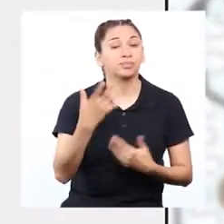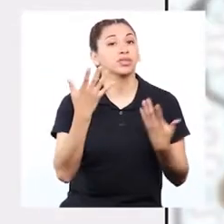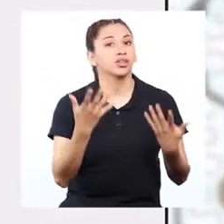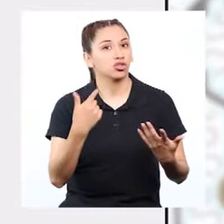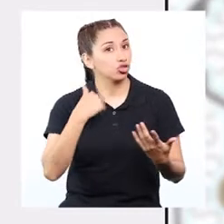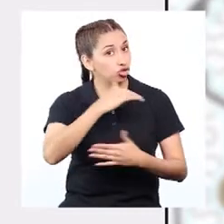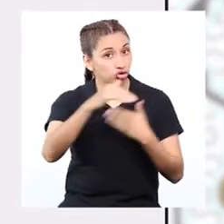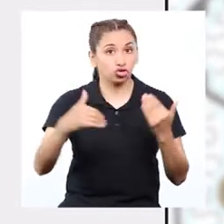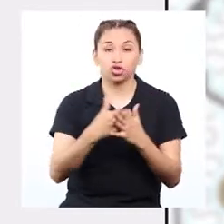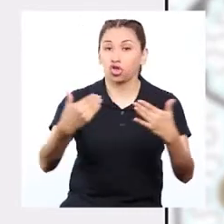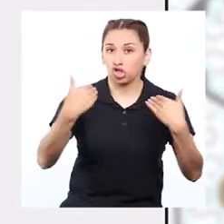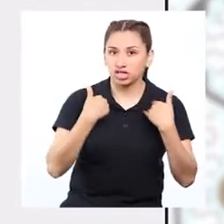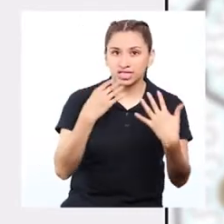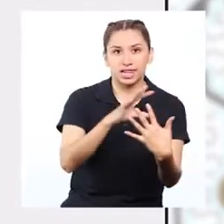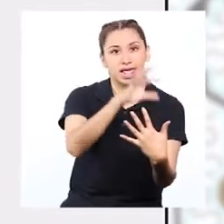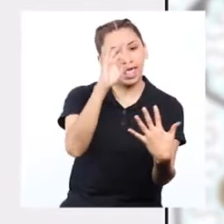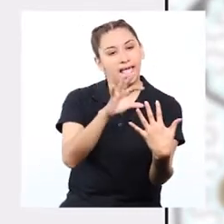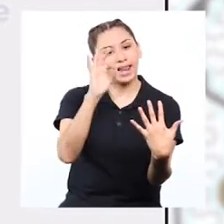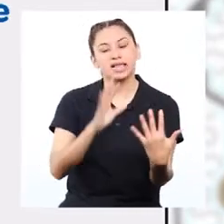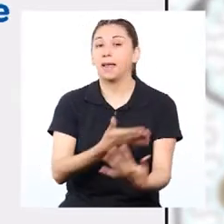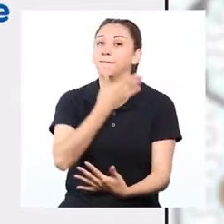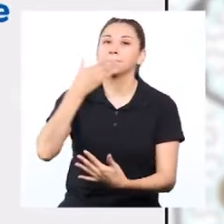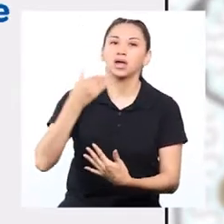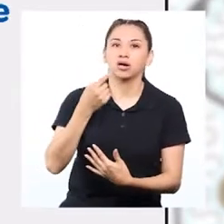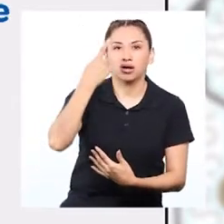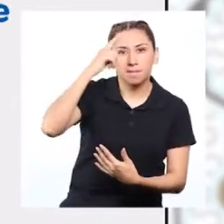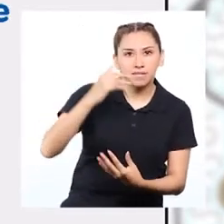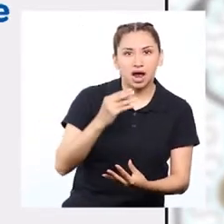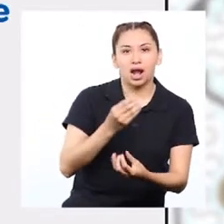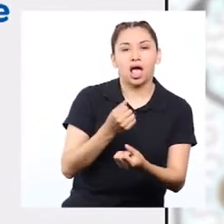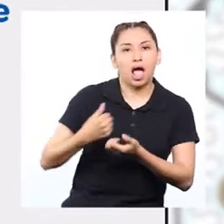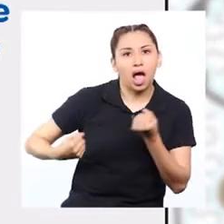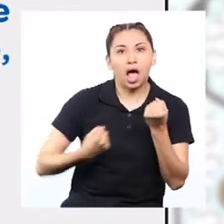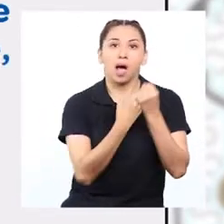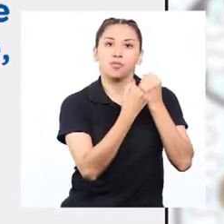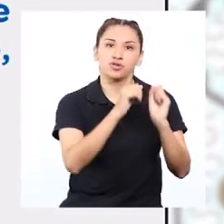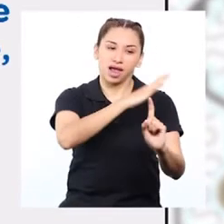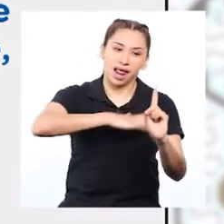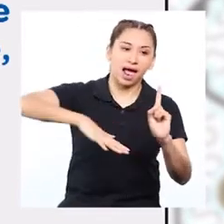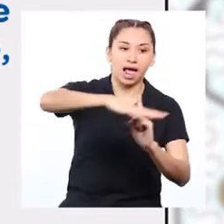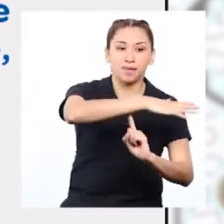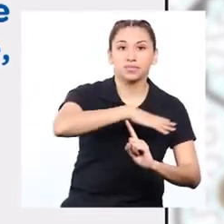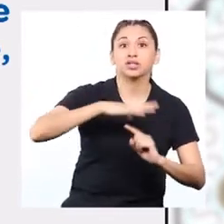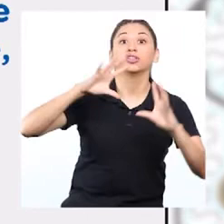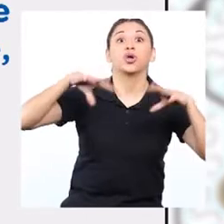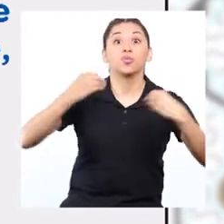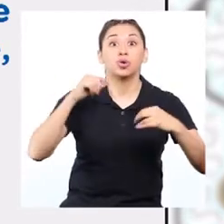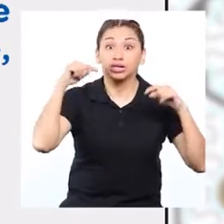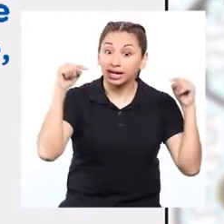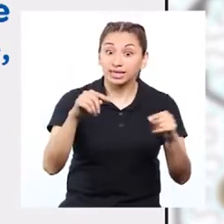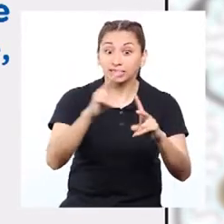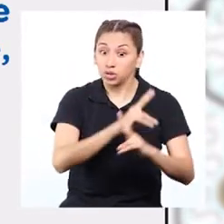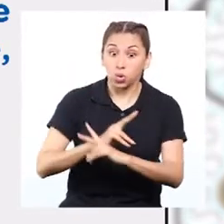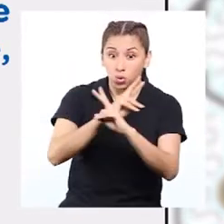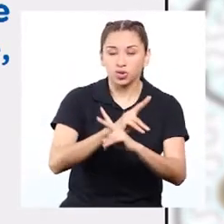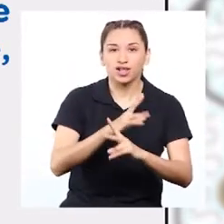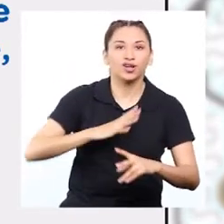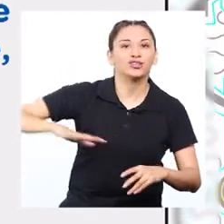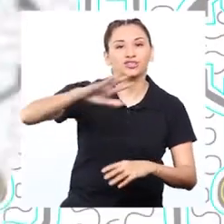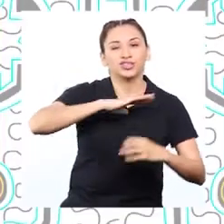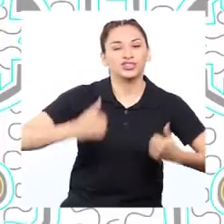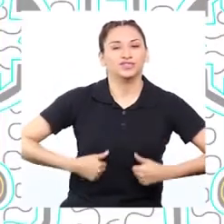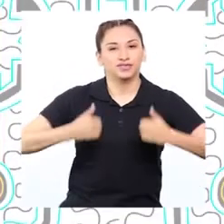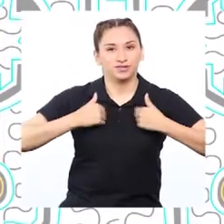debemos ser responsables a la hora de elegir los productos que consumimos para mejorar el ambiente, que es el único lugar donde vivimos.